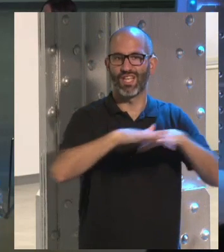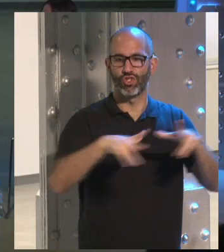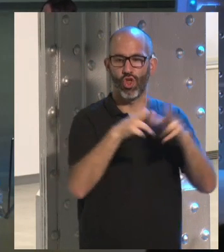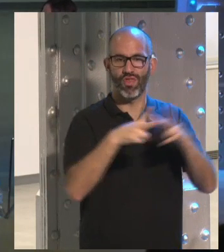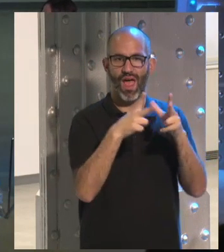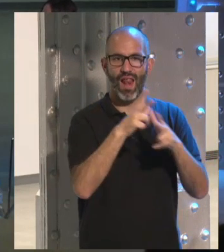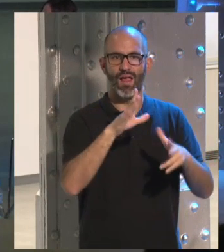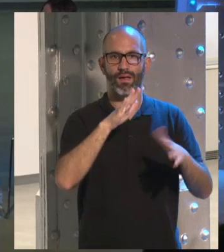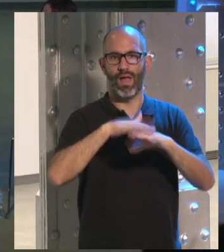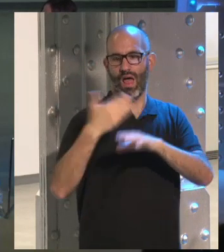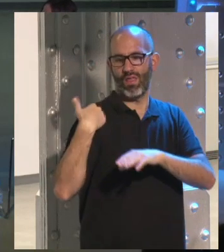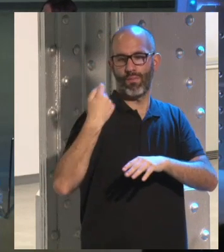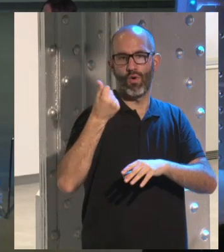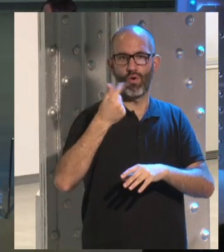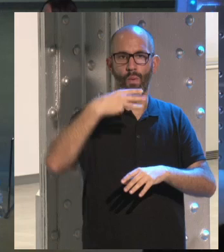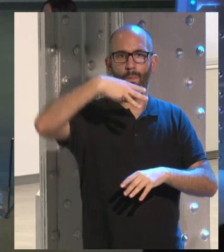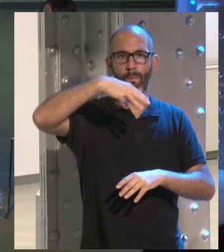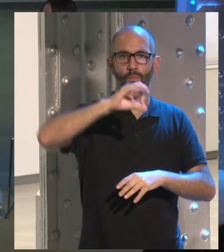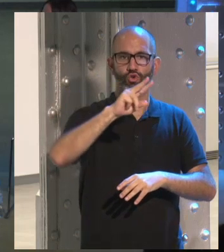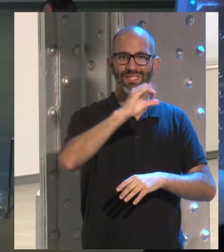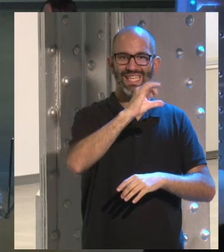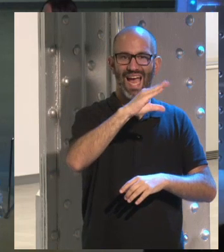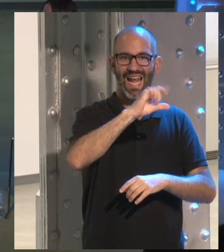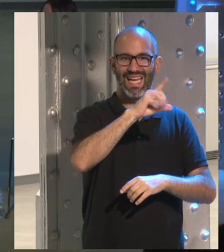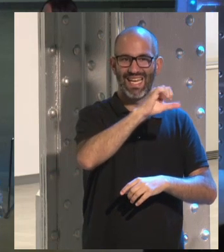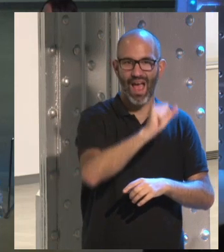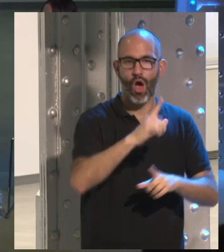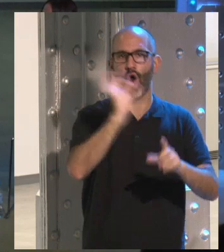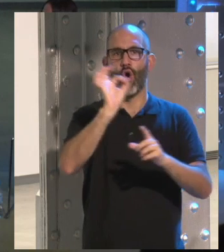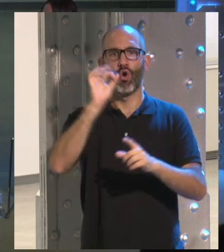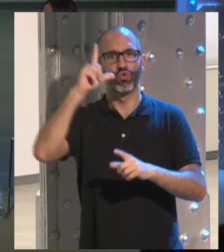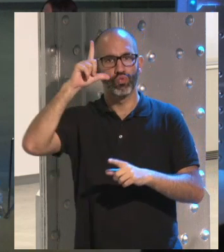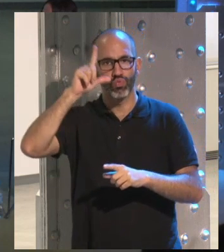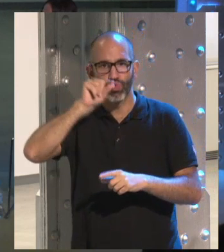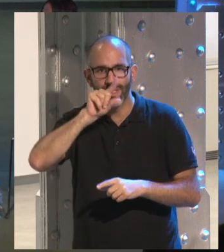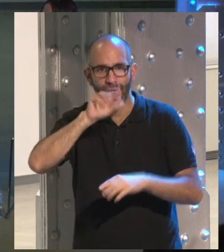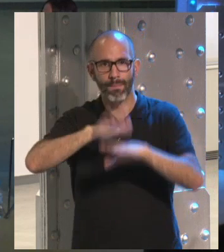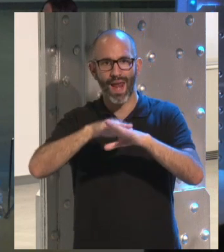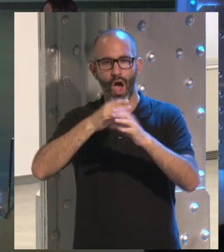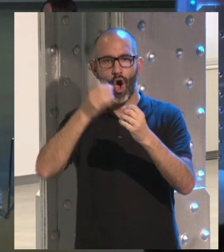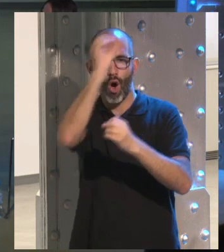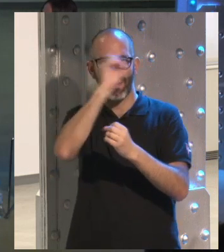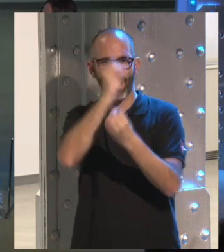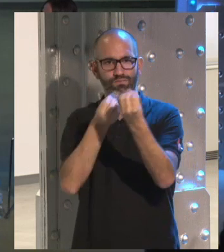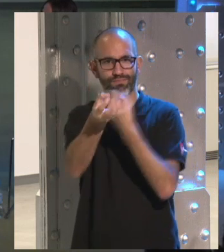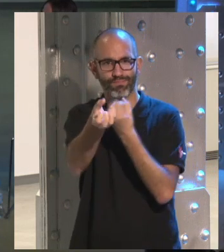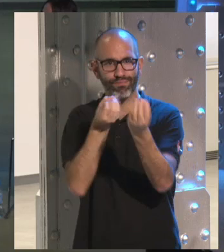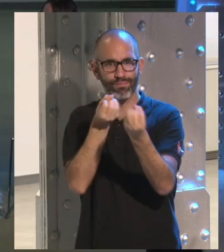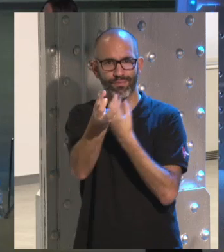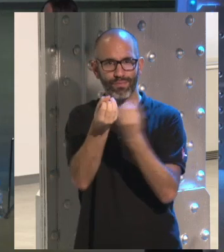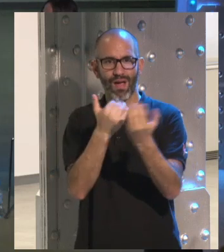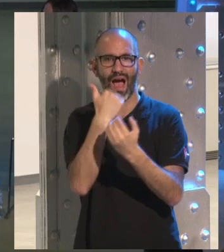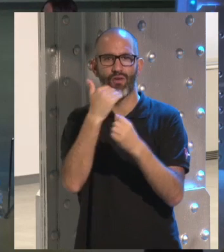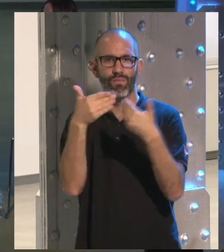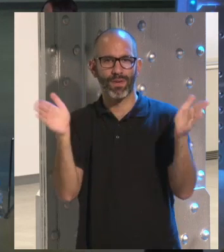demasiado. Para música. Twitter, para opinar. Es rápido, es sencillo, te deja un poco con una coraza. No es demasiado abierto